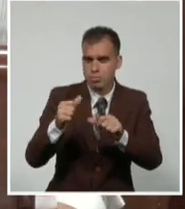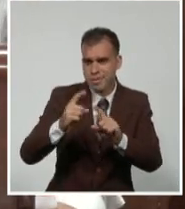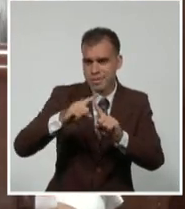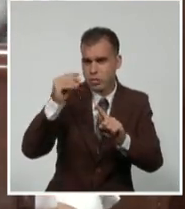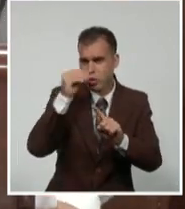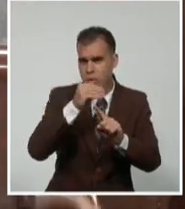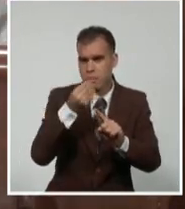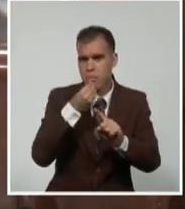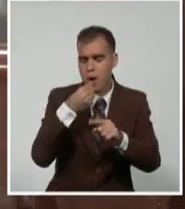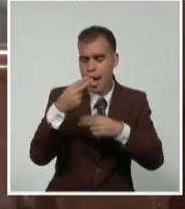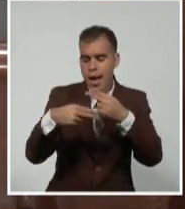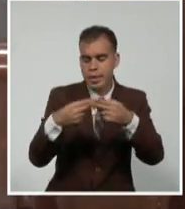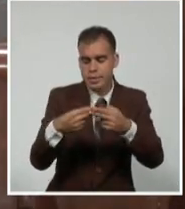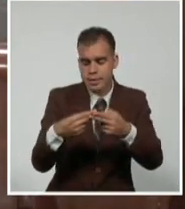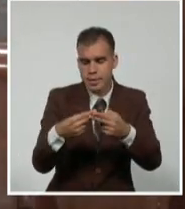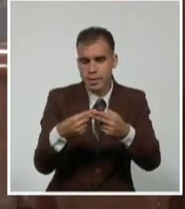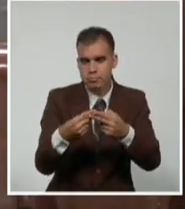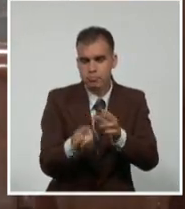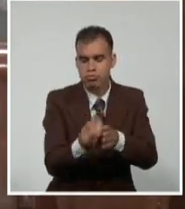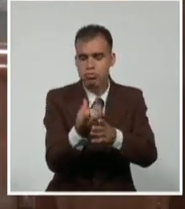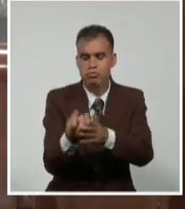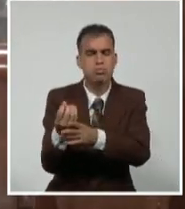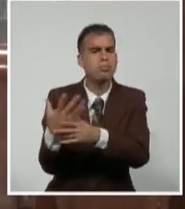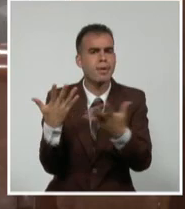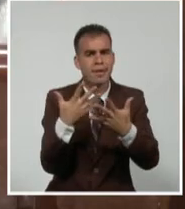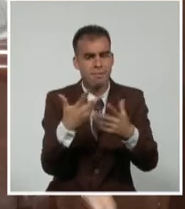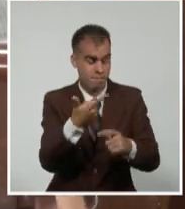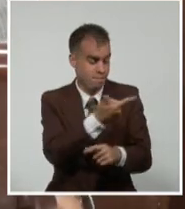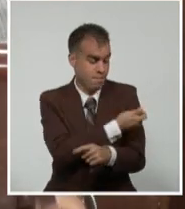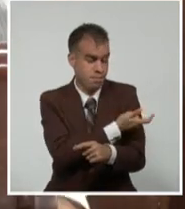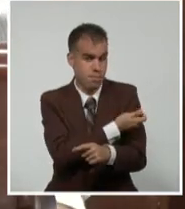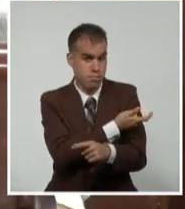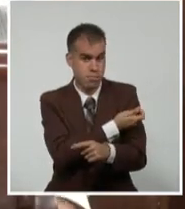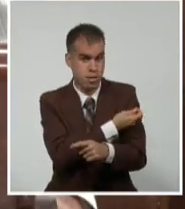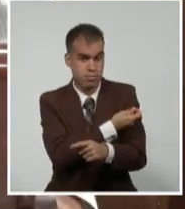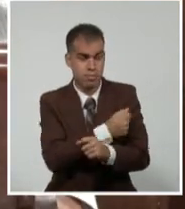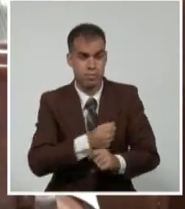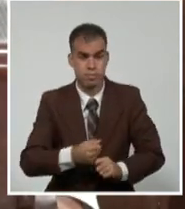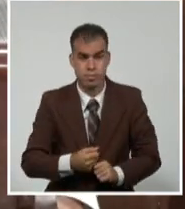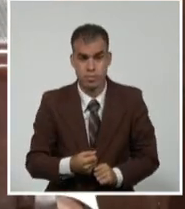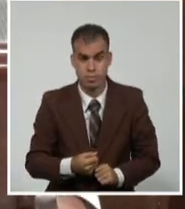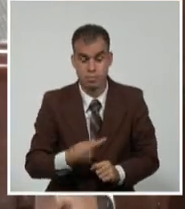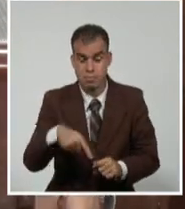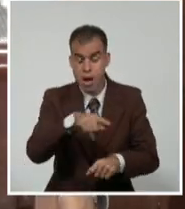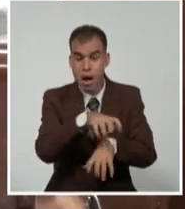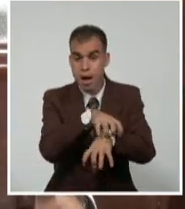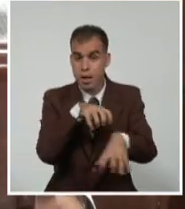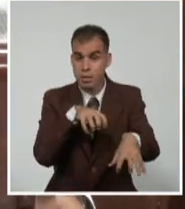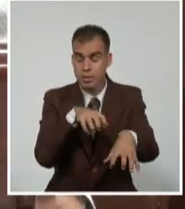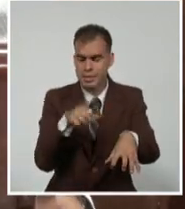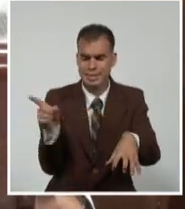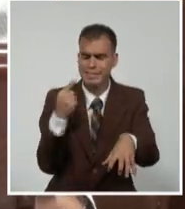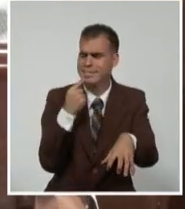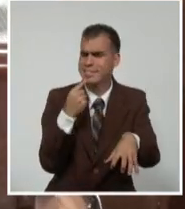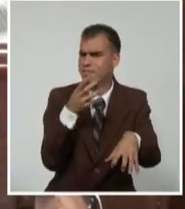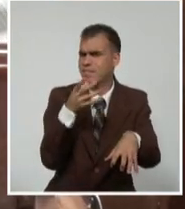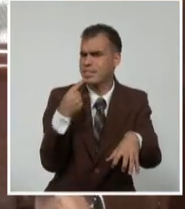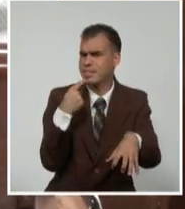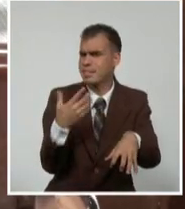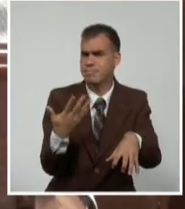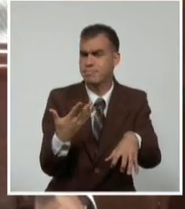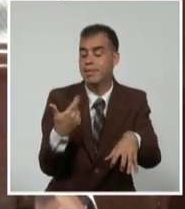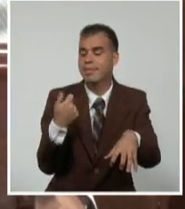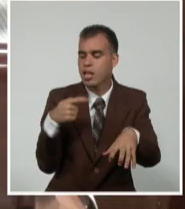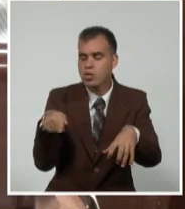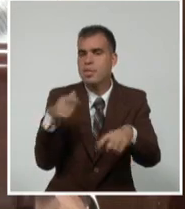fármacos y él lo prevía en el discurso inaugural del Centro de Ingeniería Genética, él decía que la biotecnología debería tener un